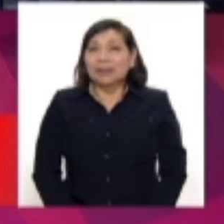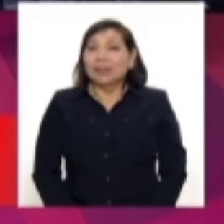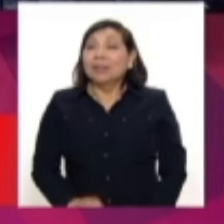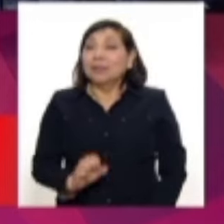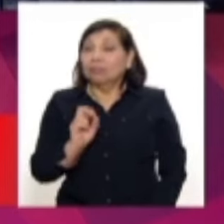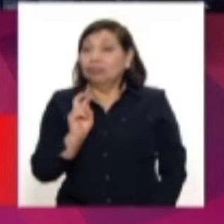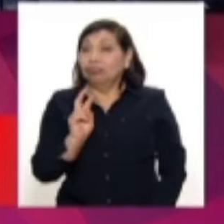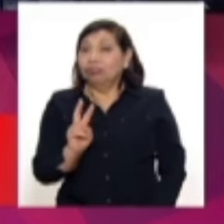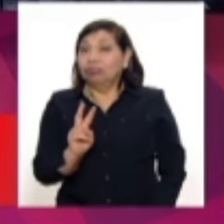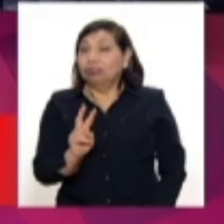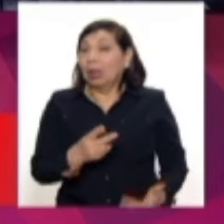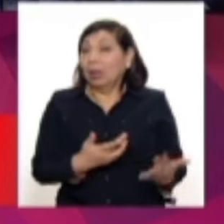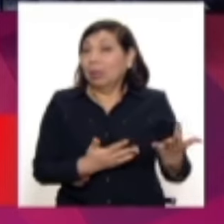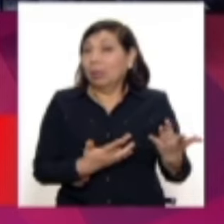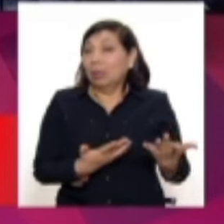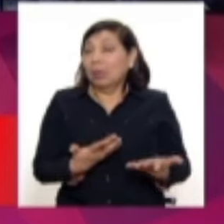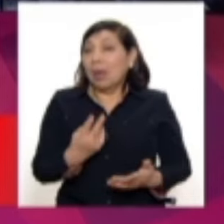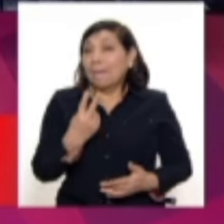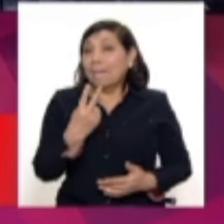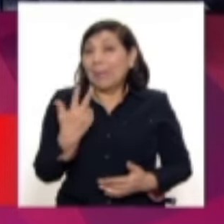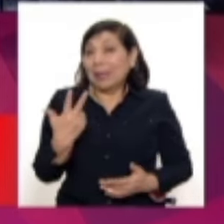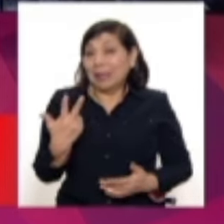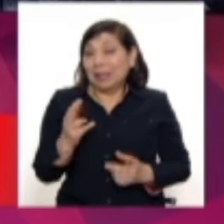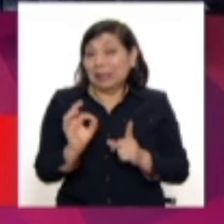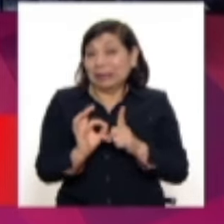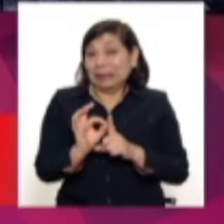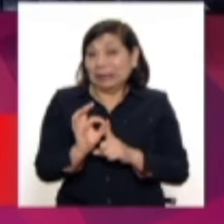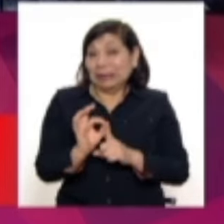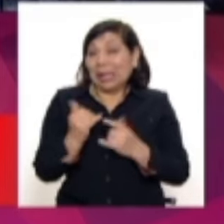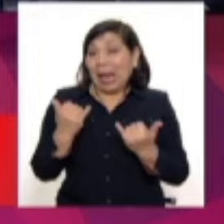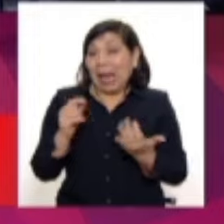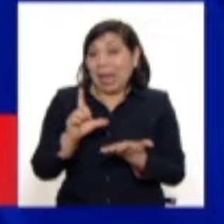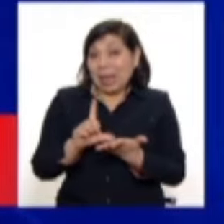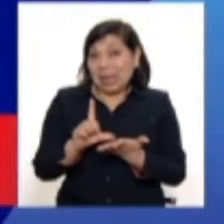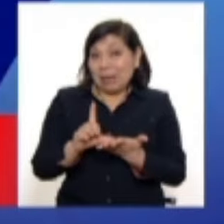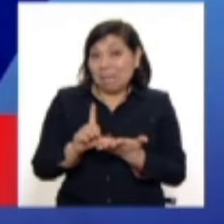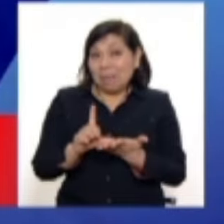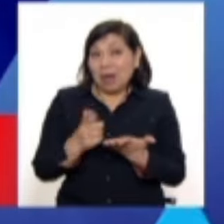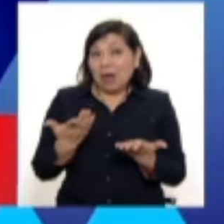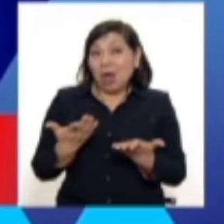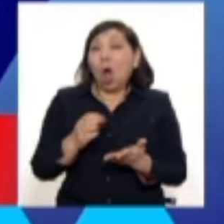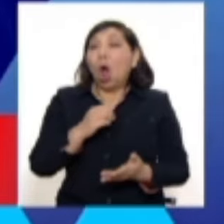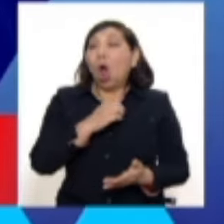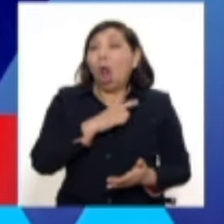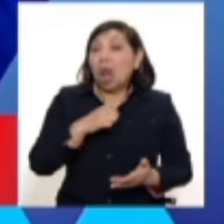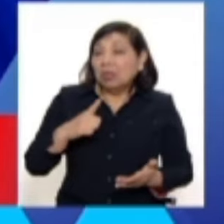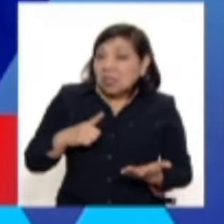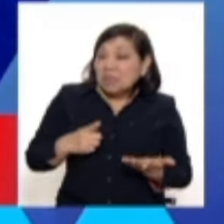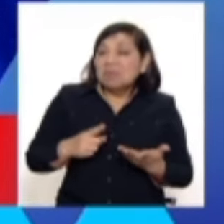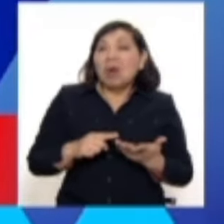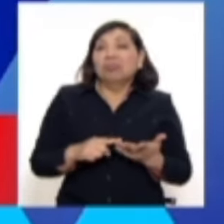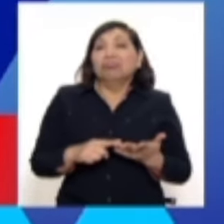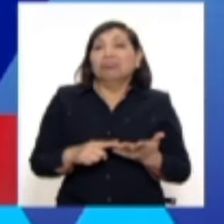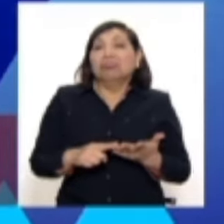hacia Lima vamos a estar esperando valores de 23 grados Celsius para Lima Norte, distritos de Los Olivos,